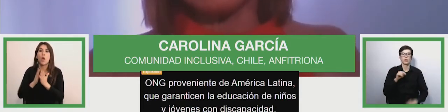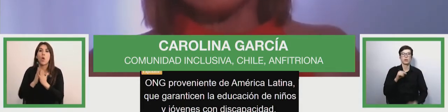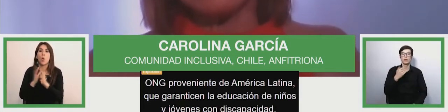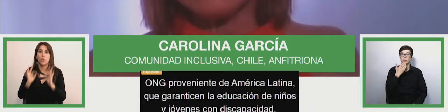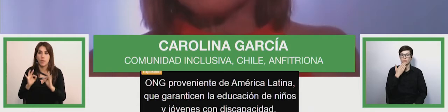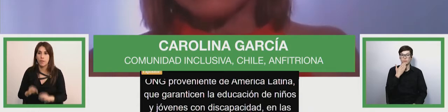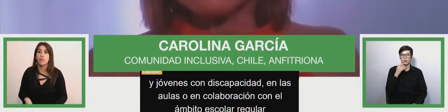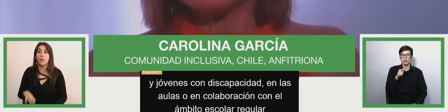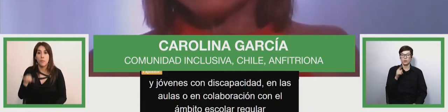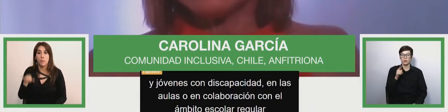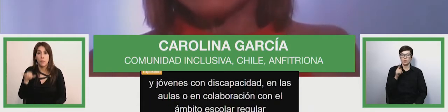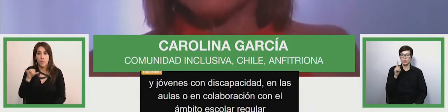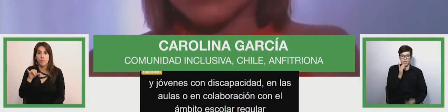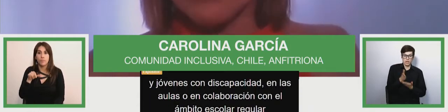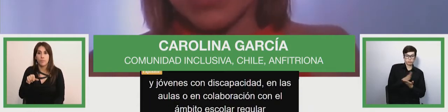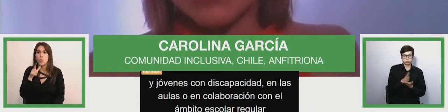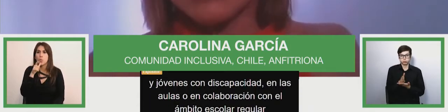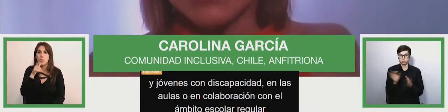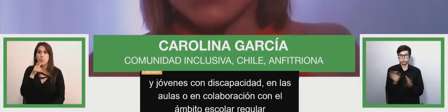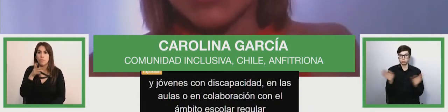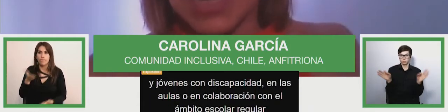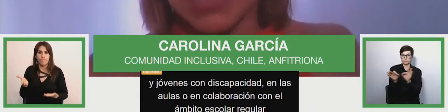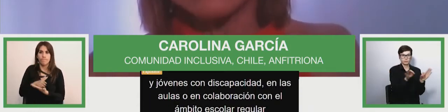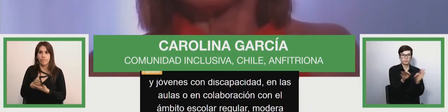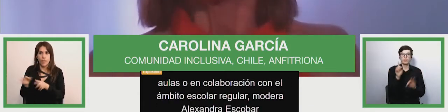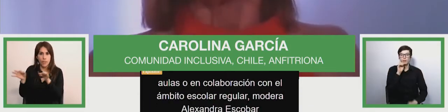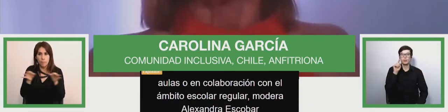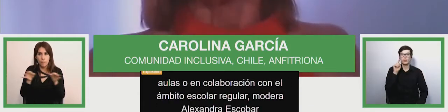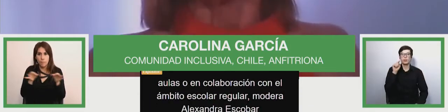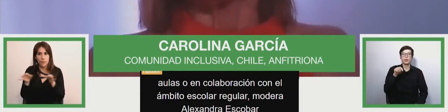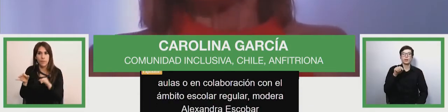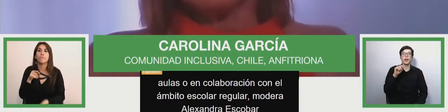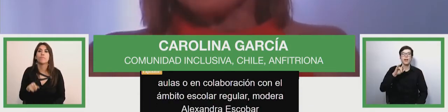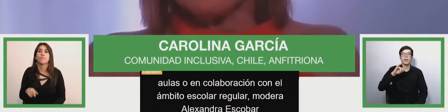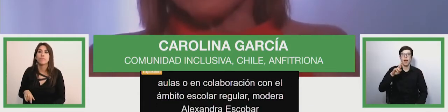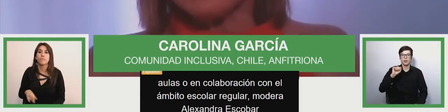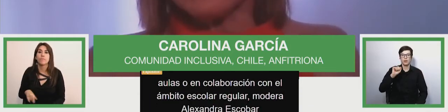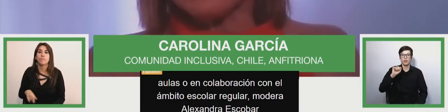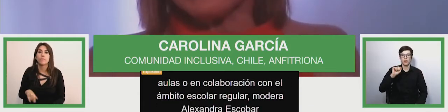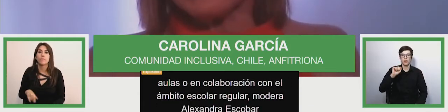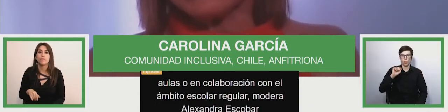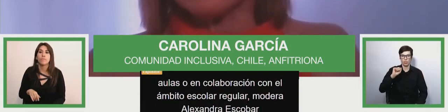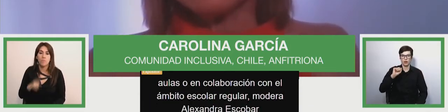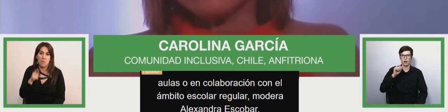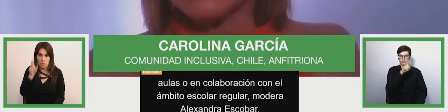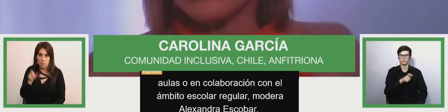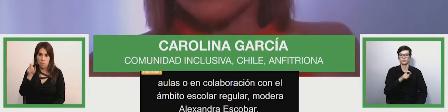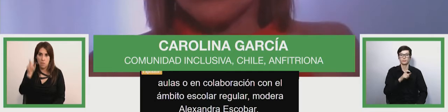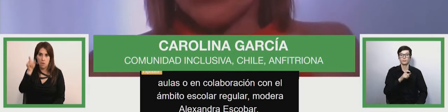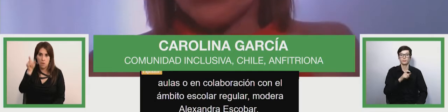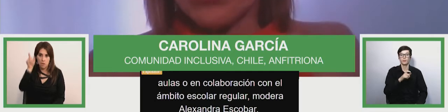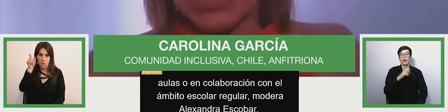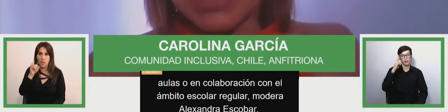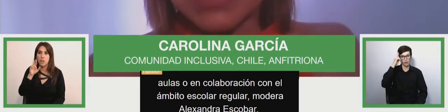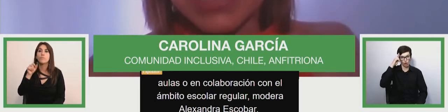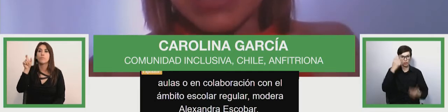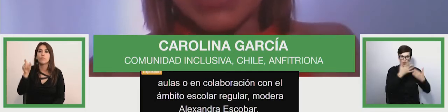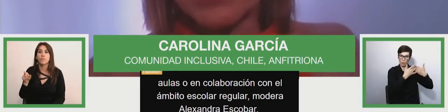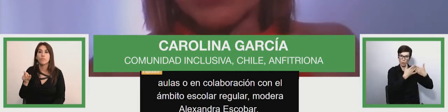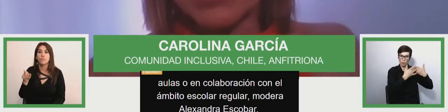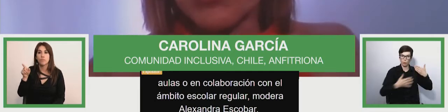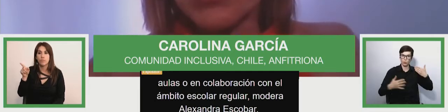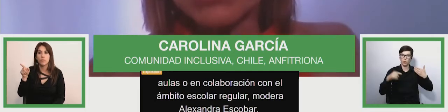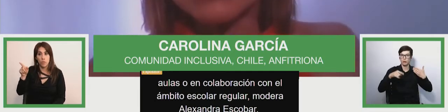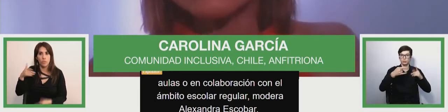Alejandra Escobar, de Best Buddies Chiles. Recuerden, por favor, que durante la sesión podrán hacer